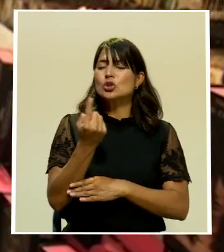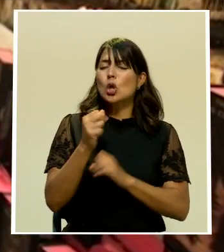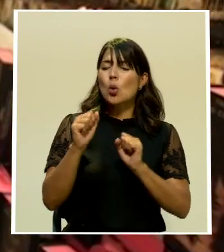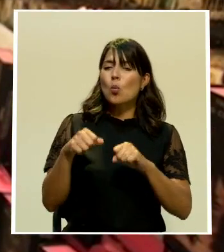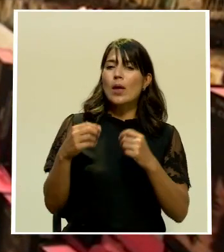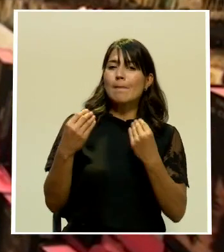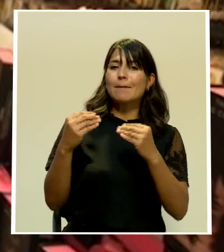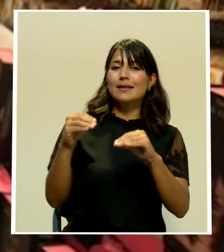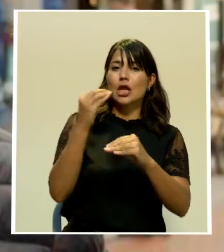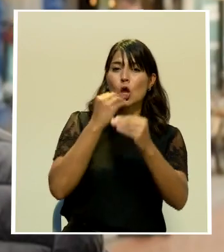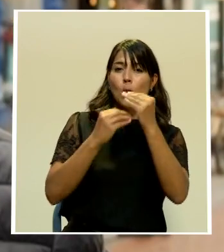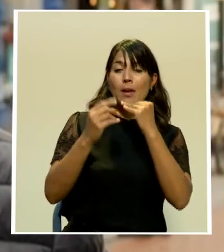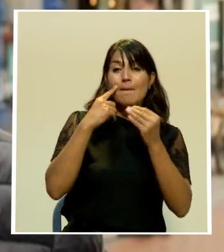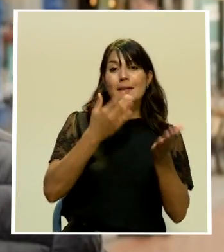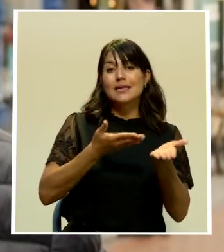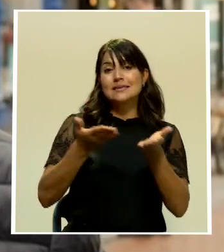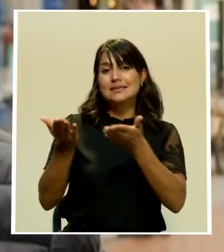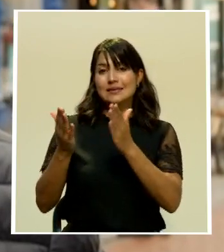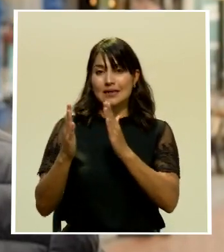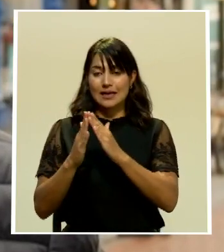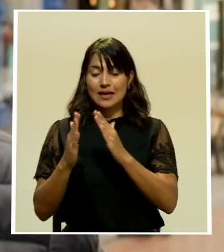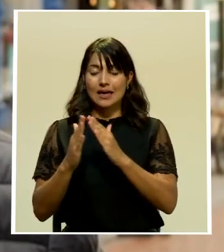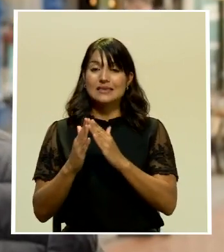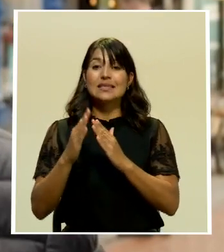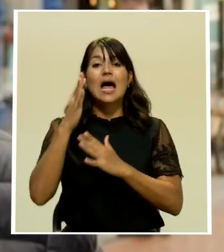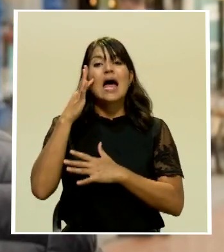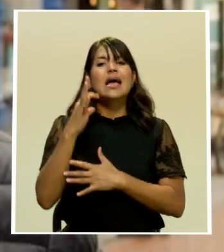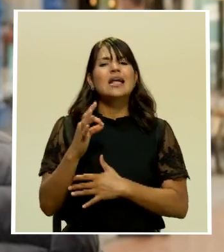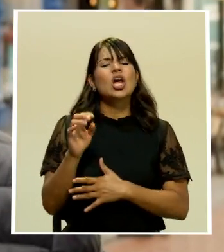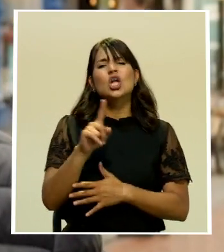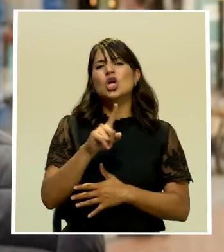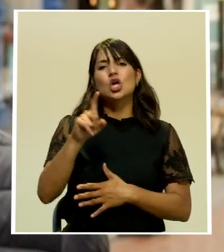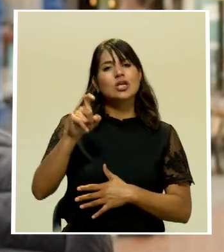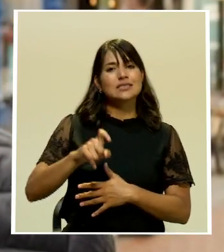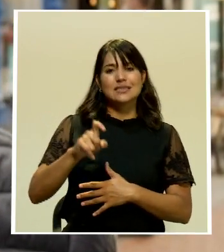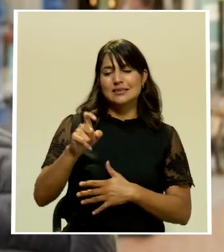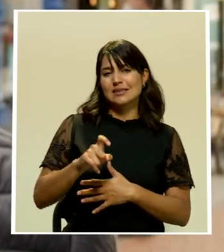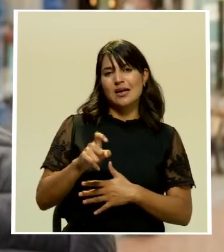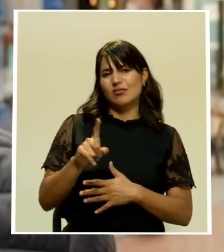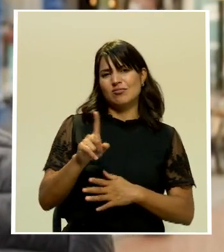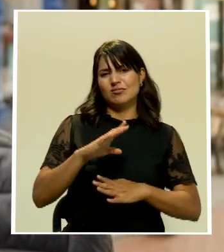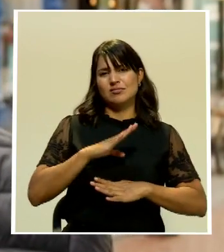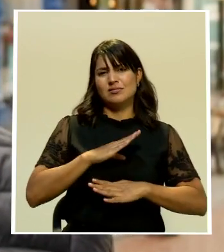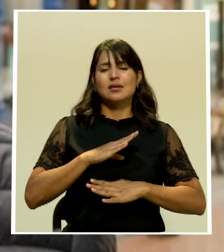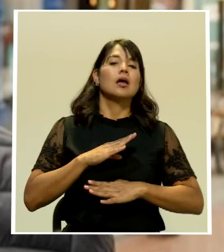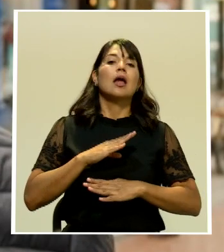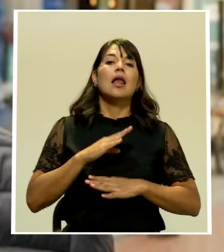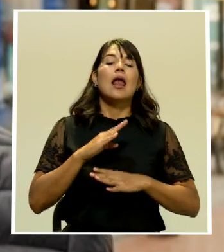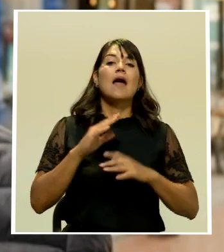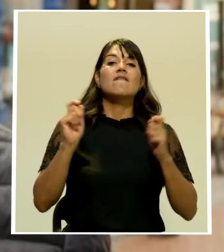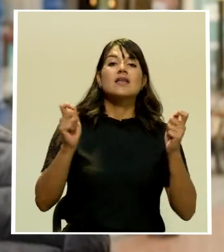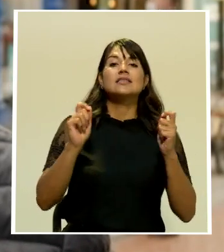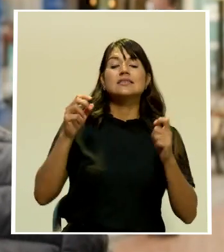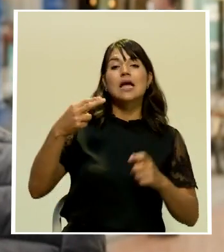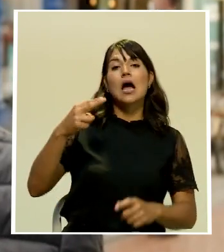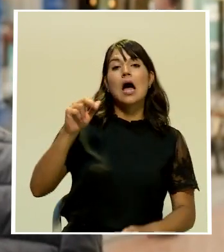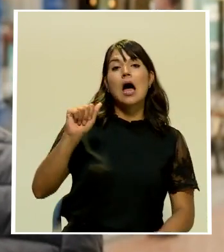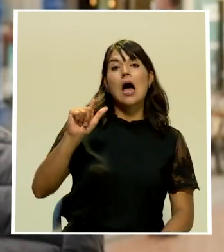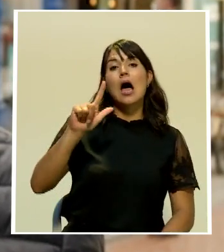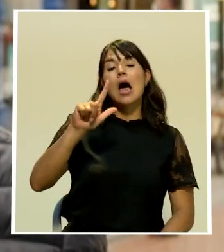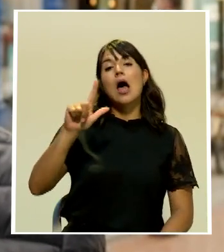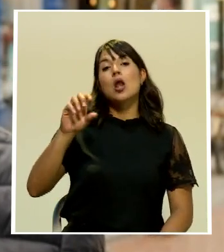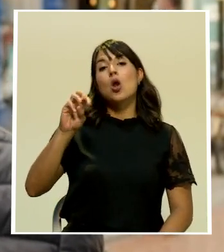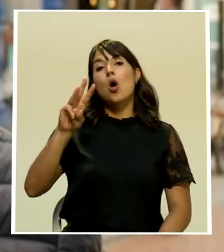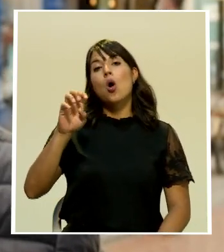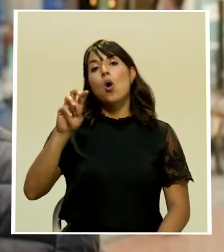comida para llevar creo que es totalmente innecesario y desafortunado Halloween es como nuestra Navidad así que estamos